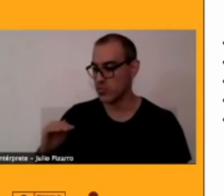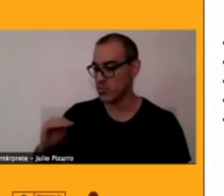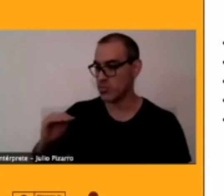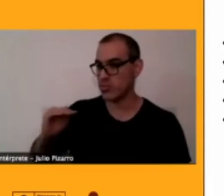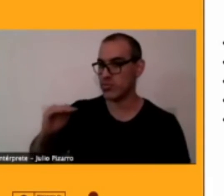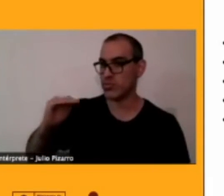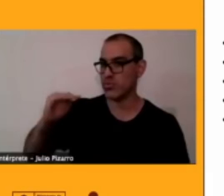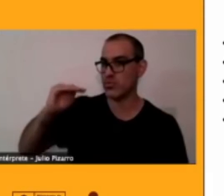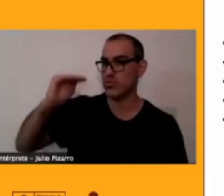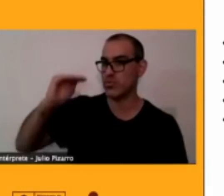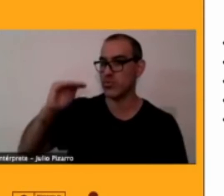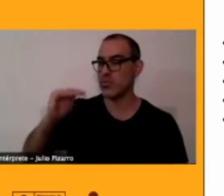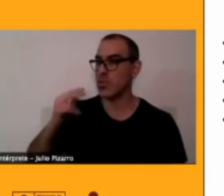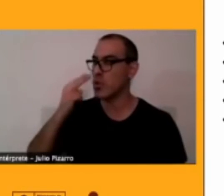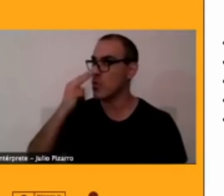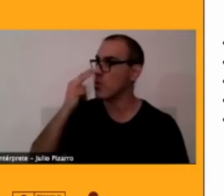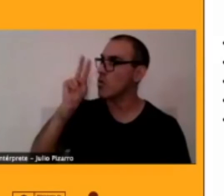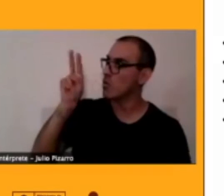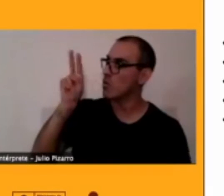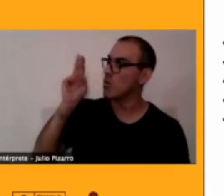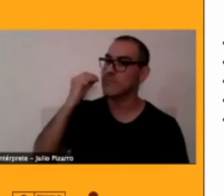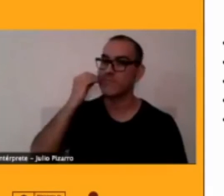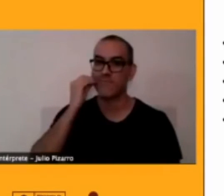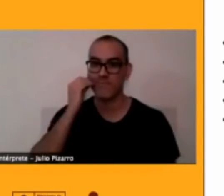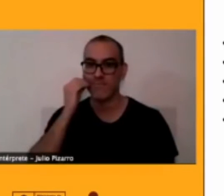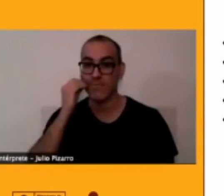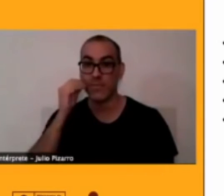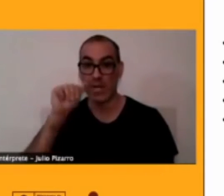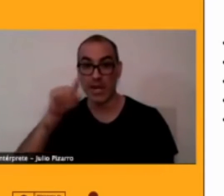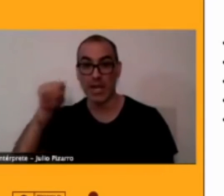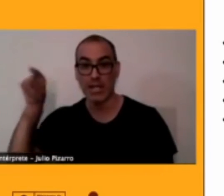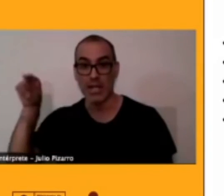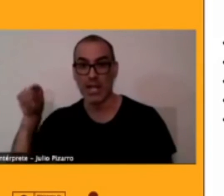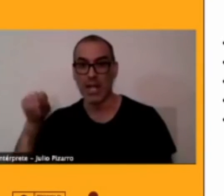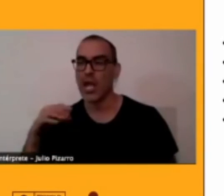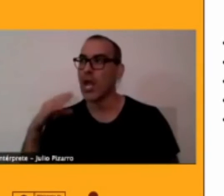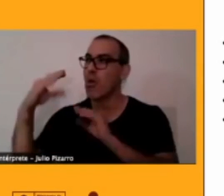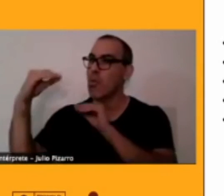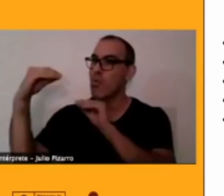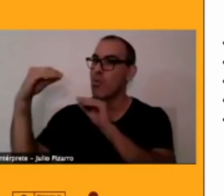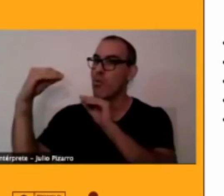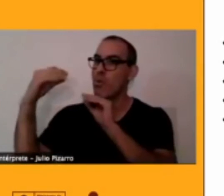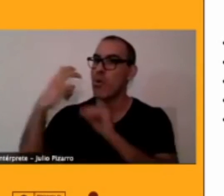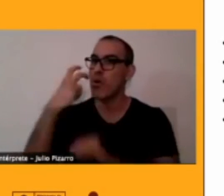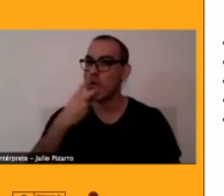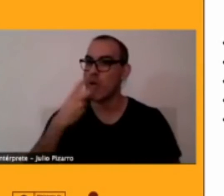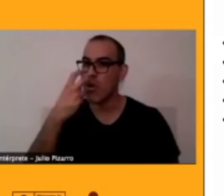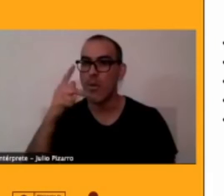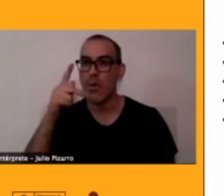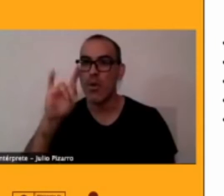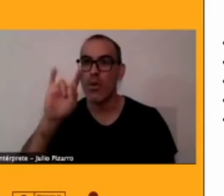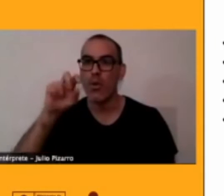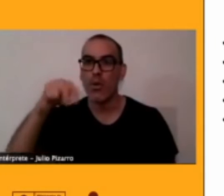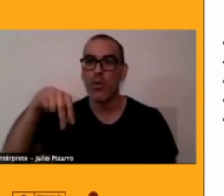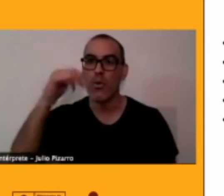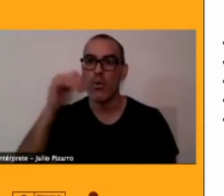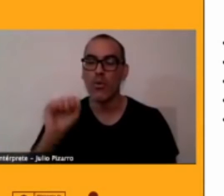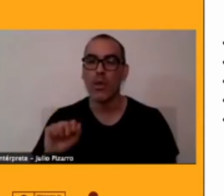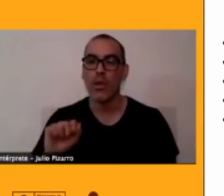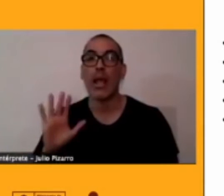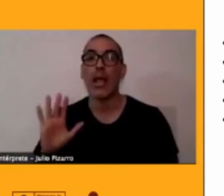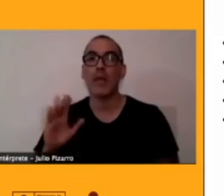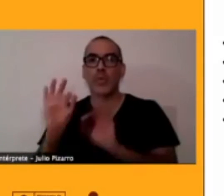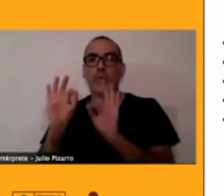hablaba Kunza con sus abuelos porque él todavía no ingresaba a la escuela tradicional, ¿verdad? y